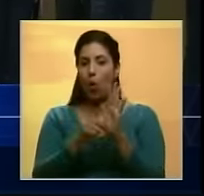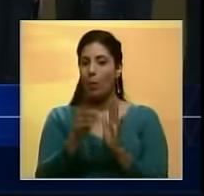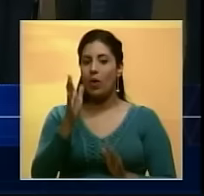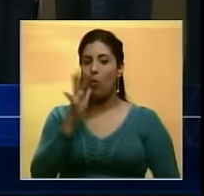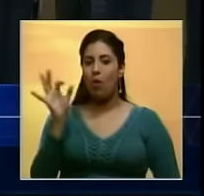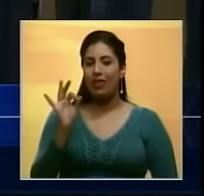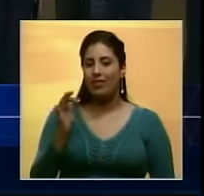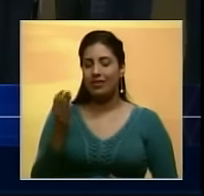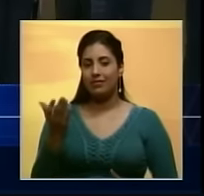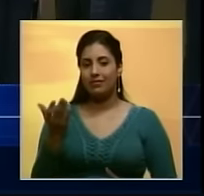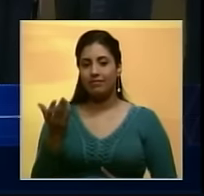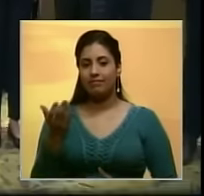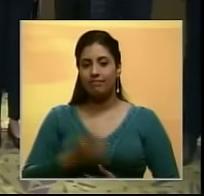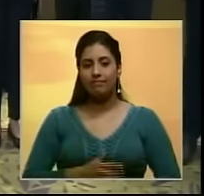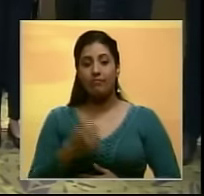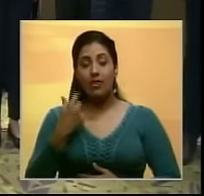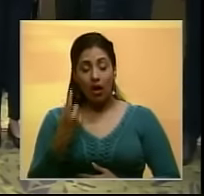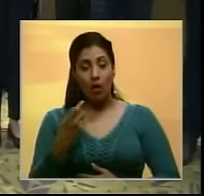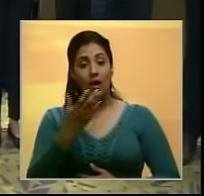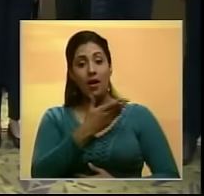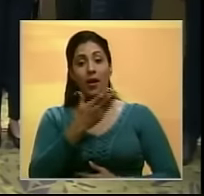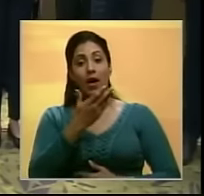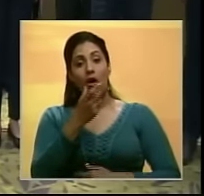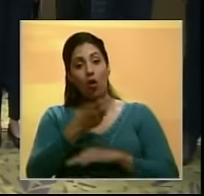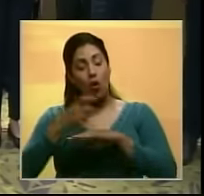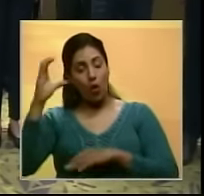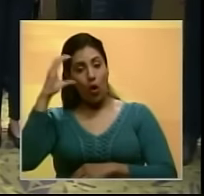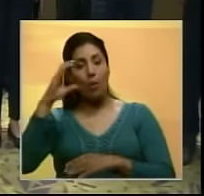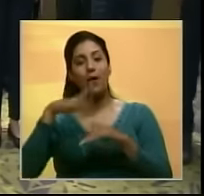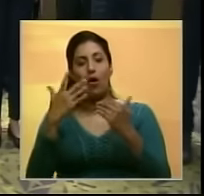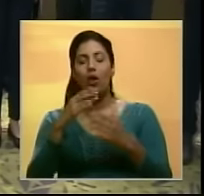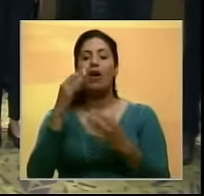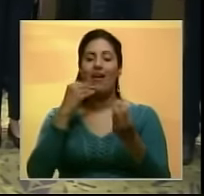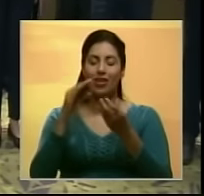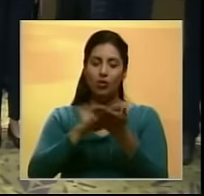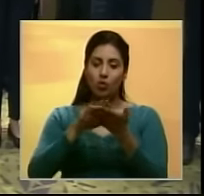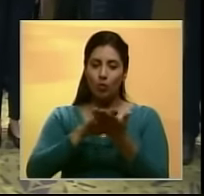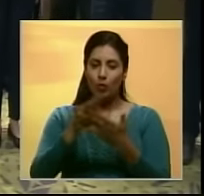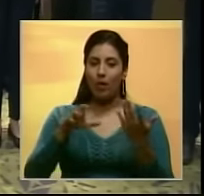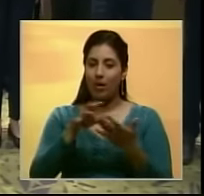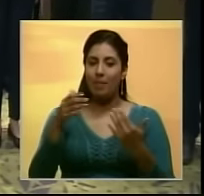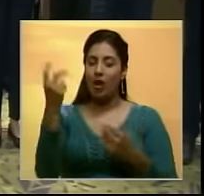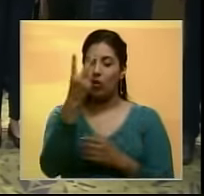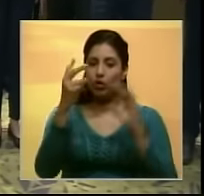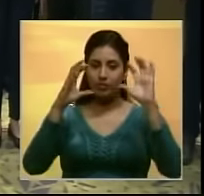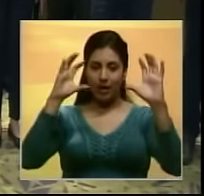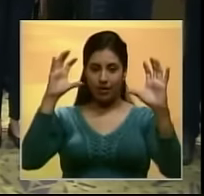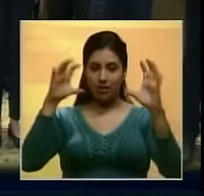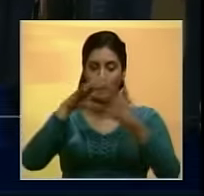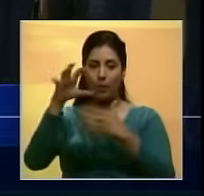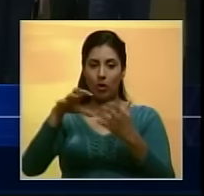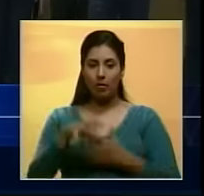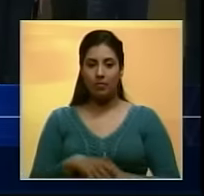a nadie. El jefe de Estado colombiano también habló sobre la situación cambiaria entre ambas naciones.